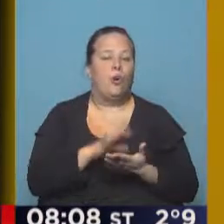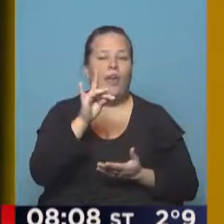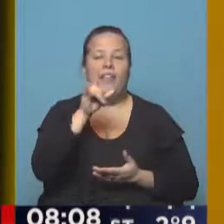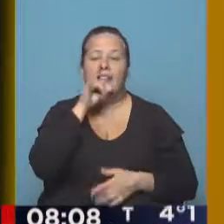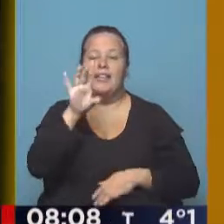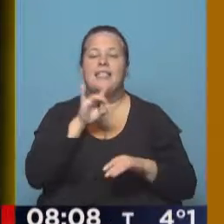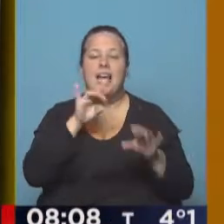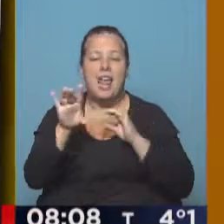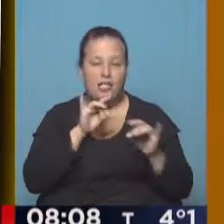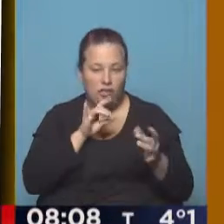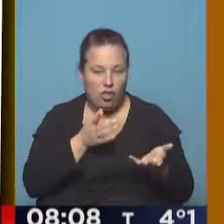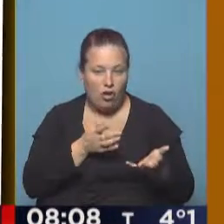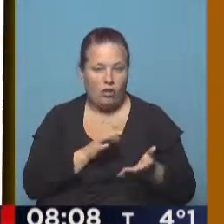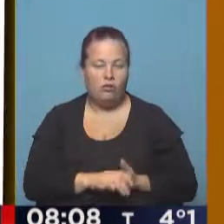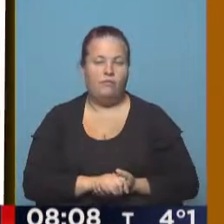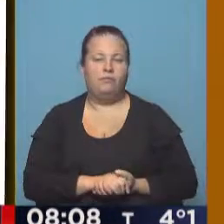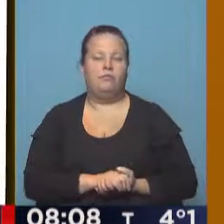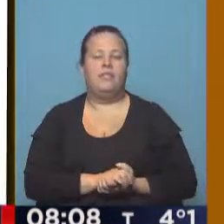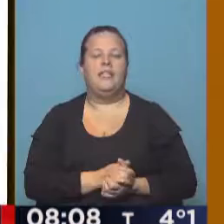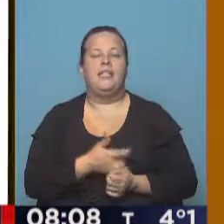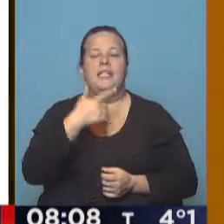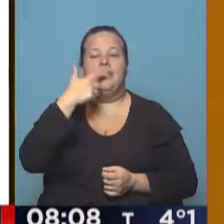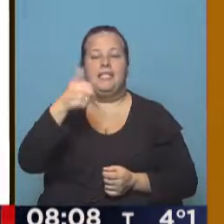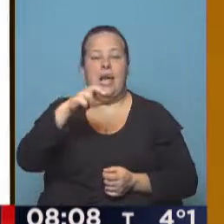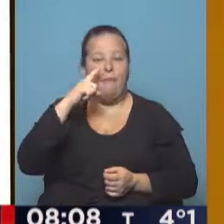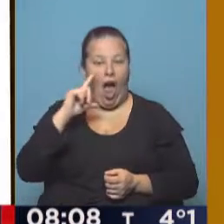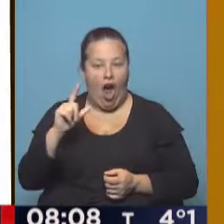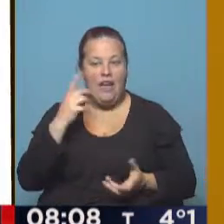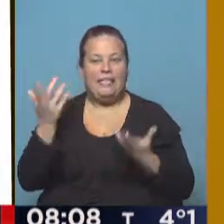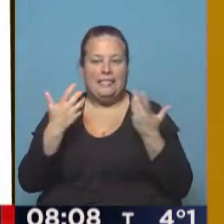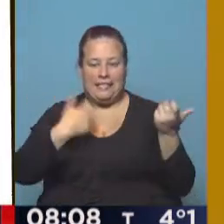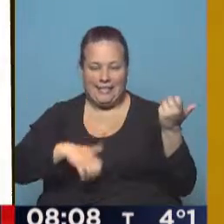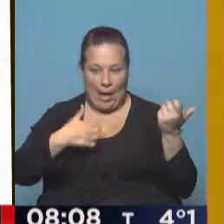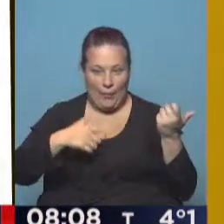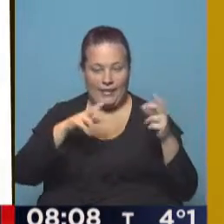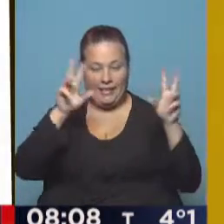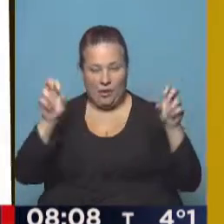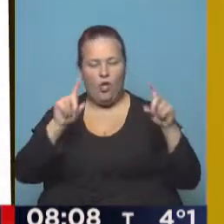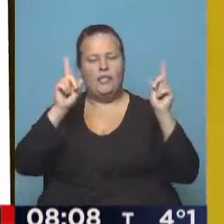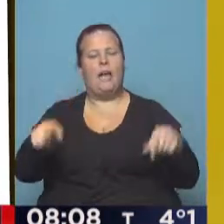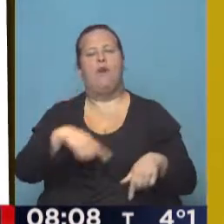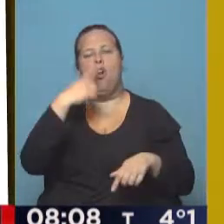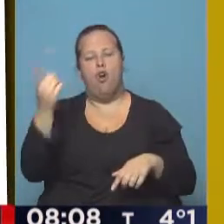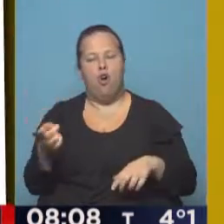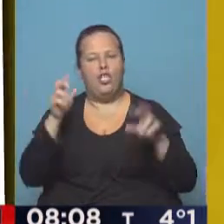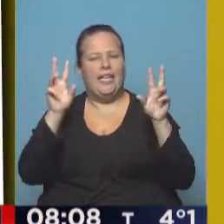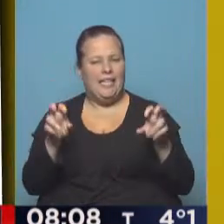de la selección. San Paoli calienta Sevilla. Este es el título. También otro título.